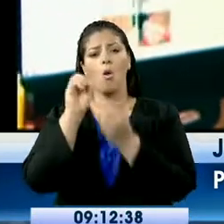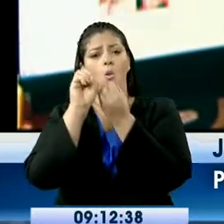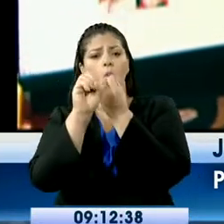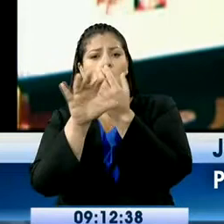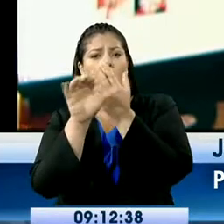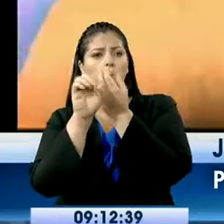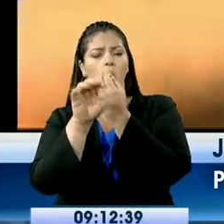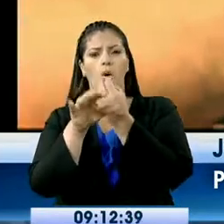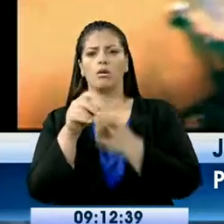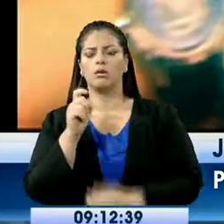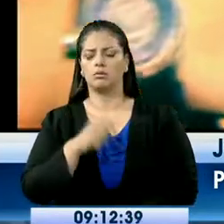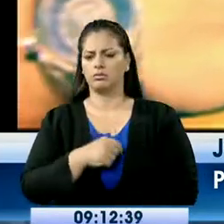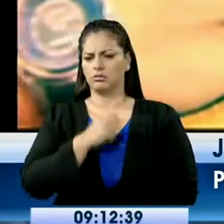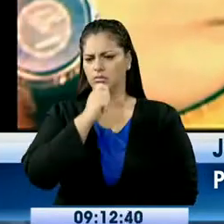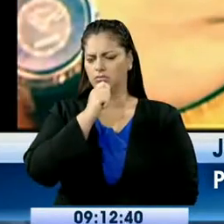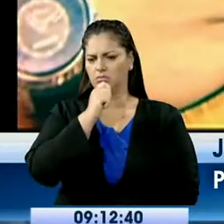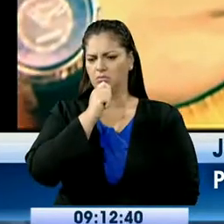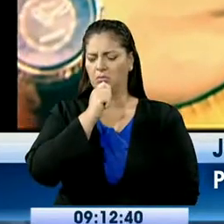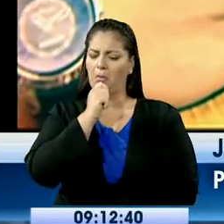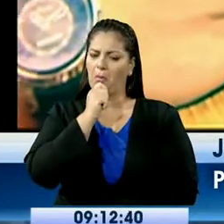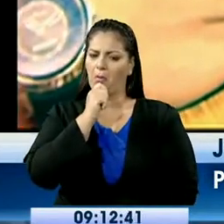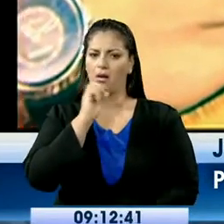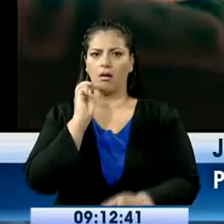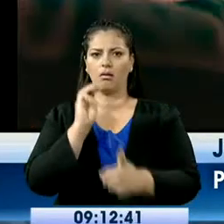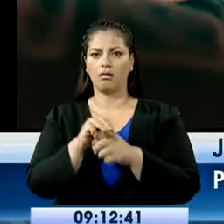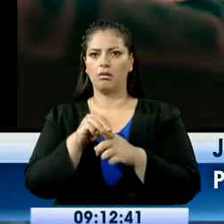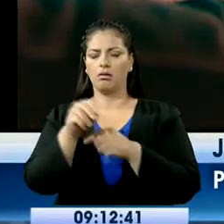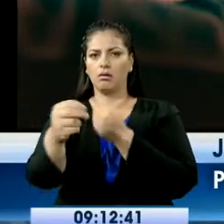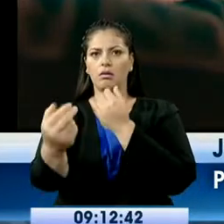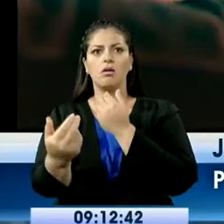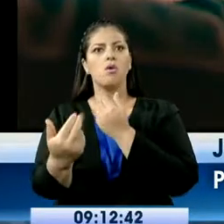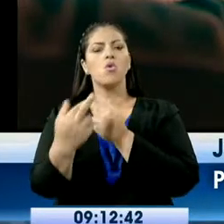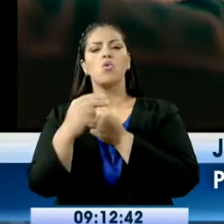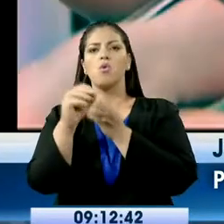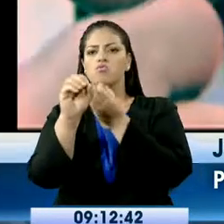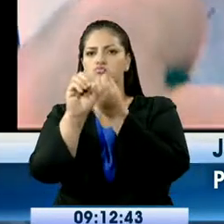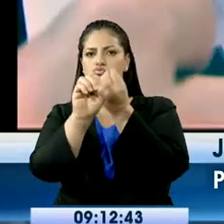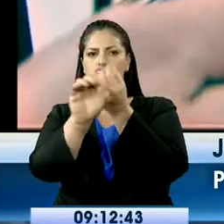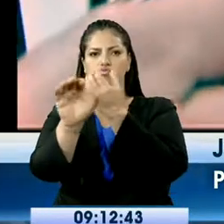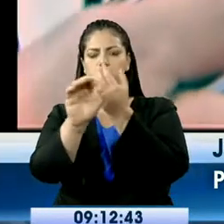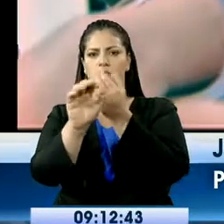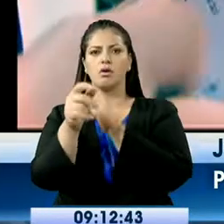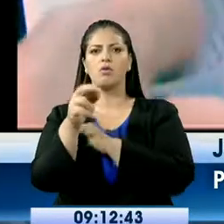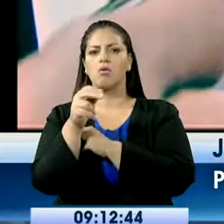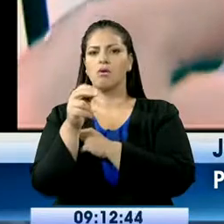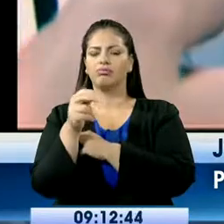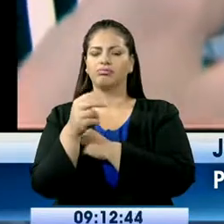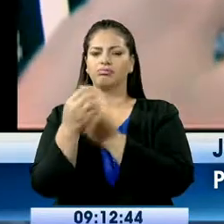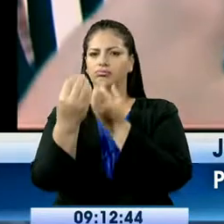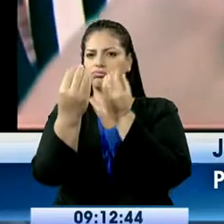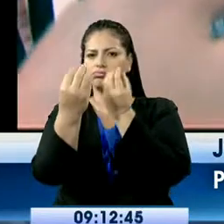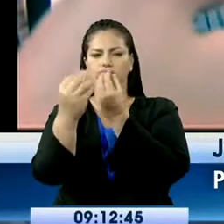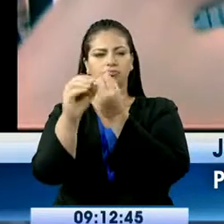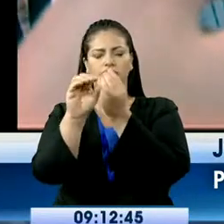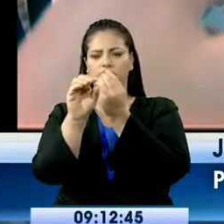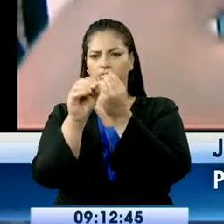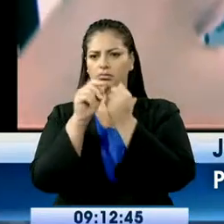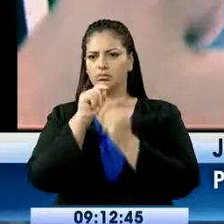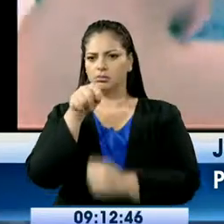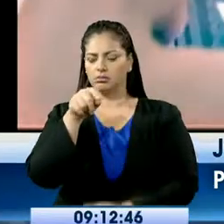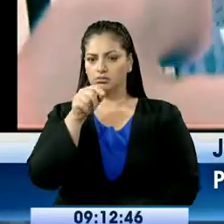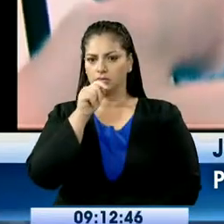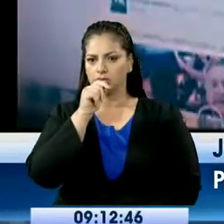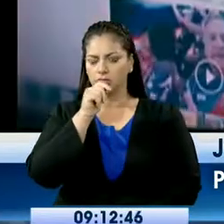yo veo que está allá en el campo interior, así, solo en calzón y sostén. Ella se saca el sostén, está que mi esposa está que se vira, cosas